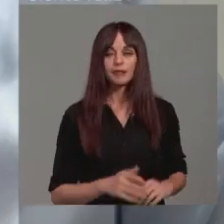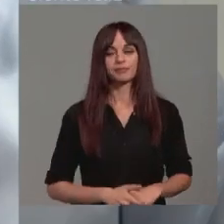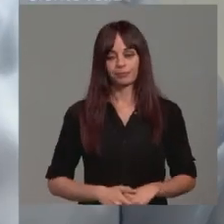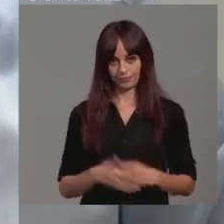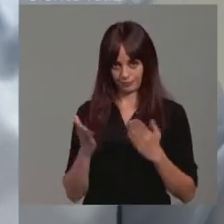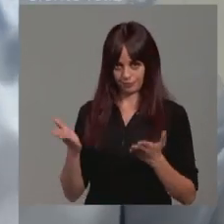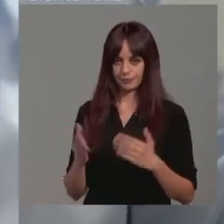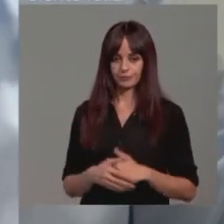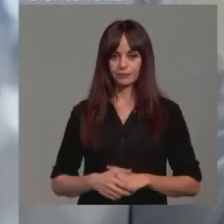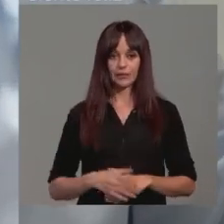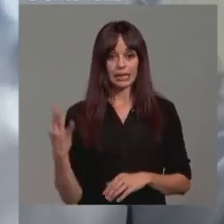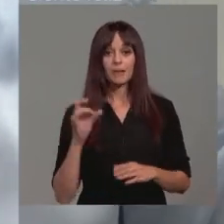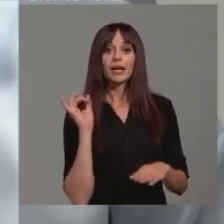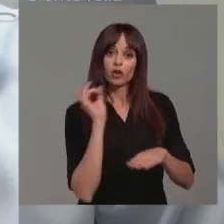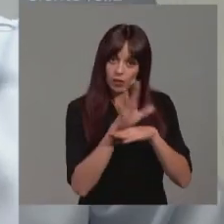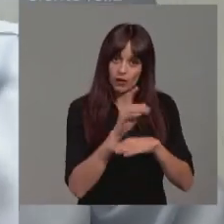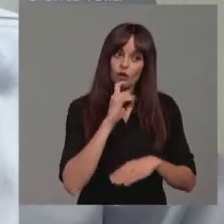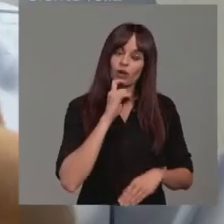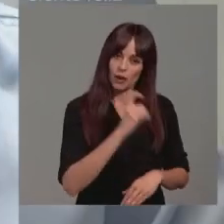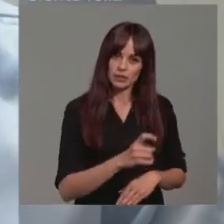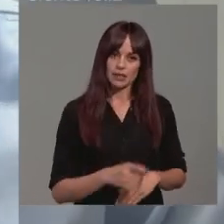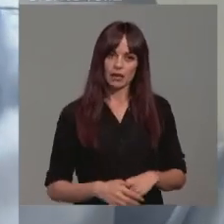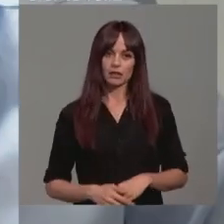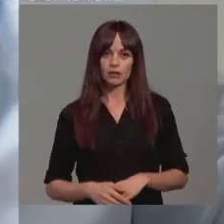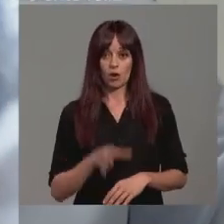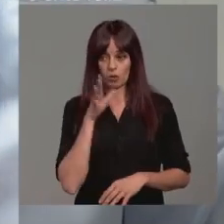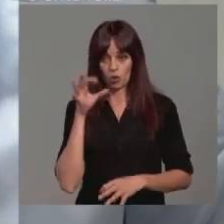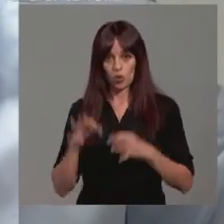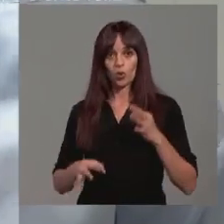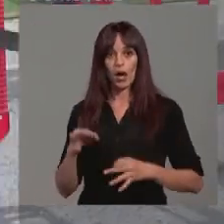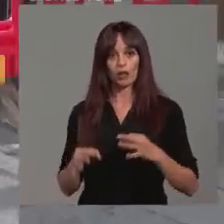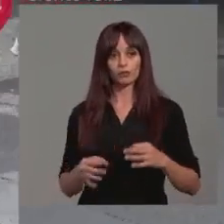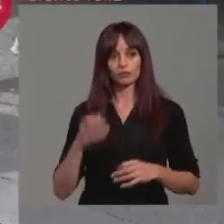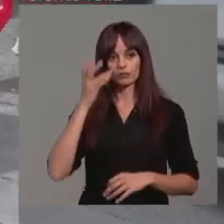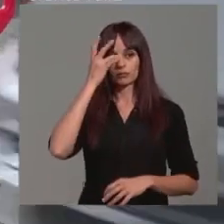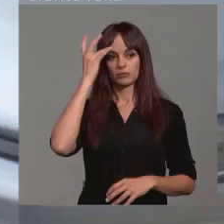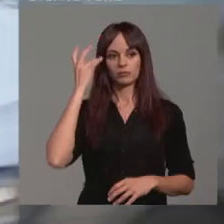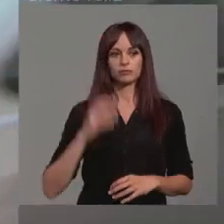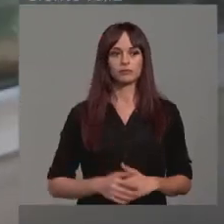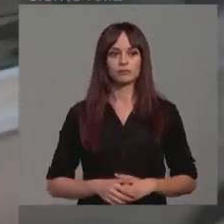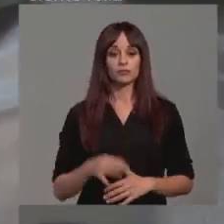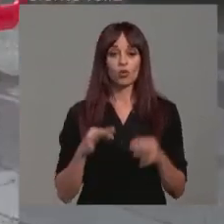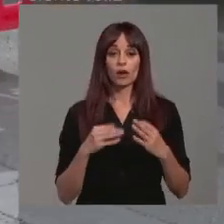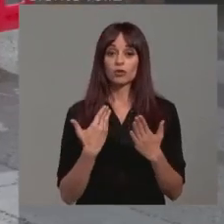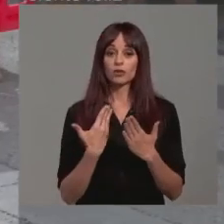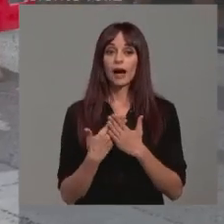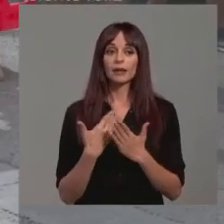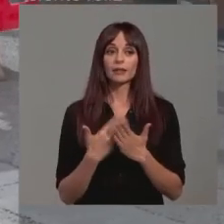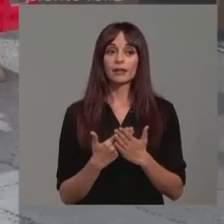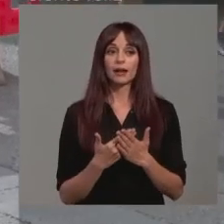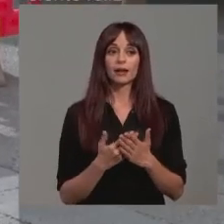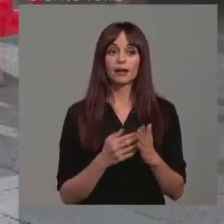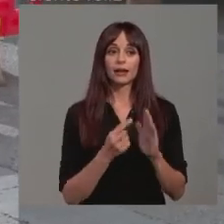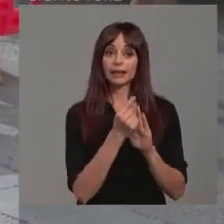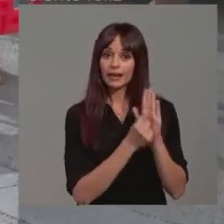Correcto. Y sí que se tenía que haber notificado, evidentemente. Y más en un jugado, pues que básicamente tiene que garantizar que todos estos